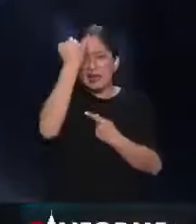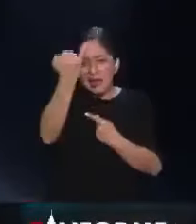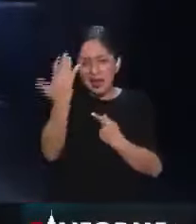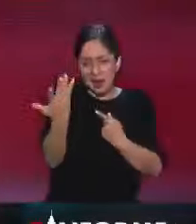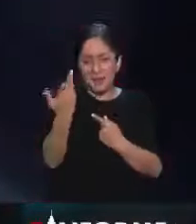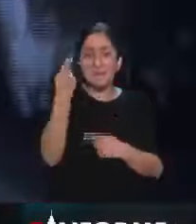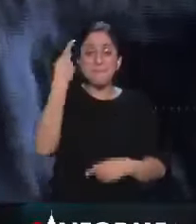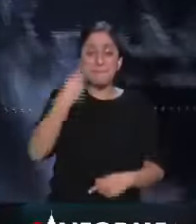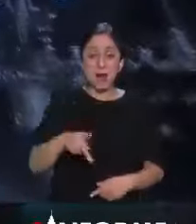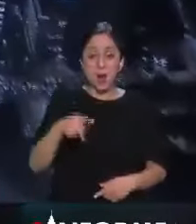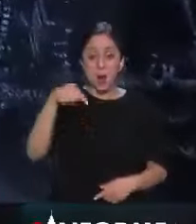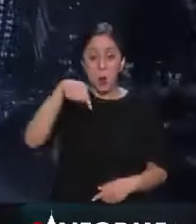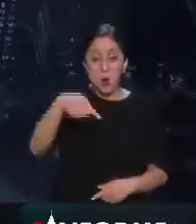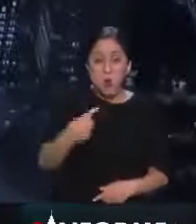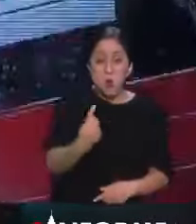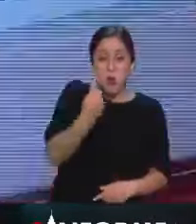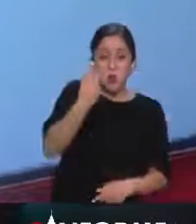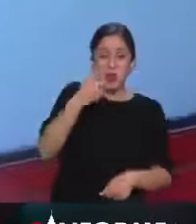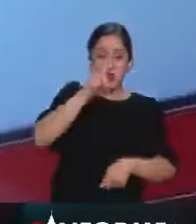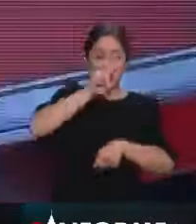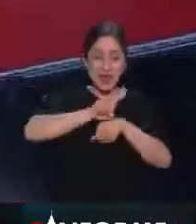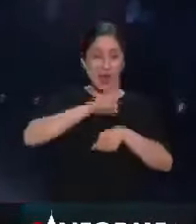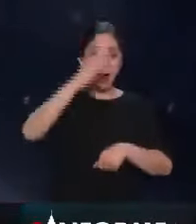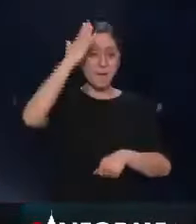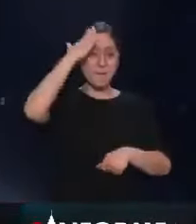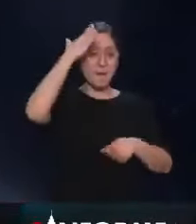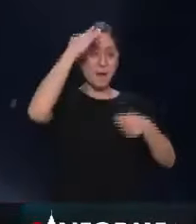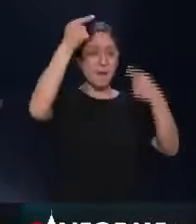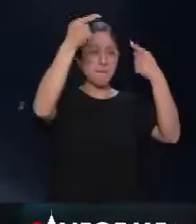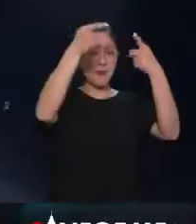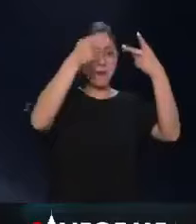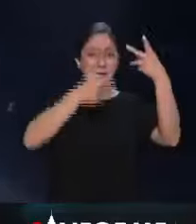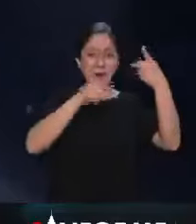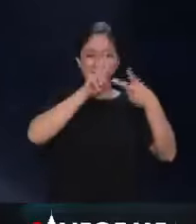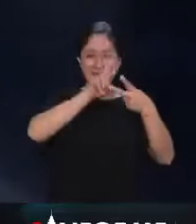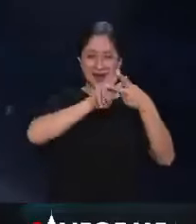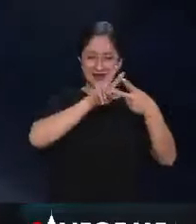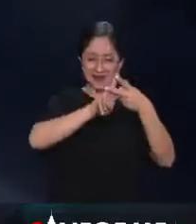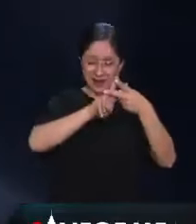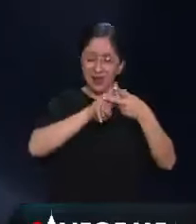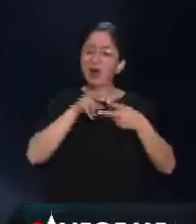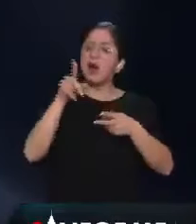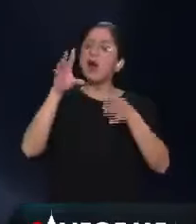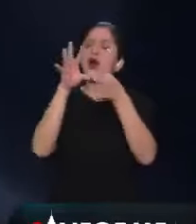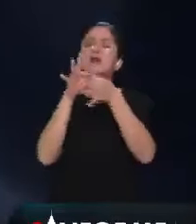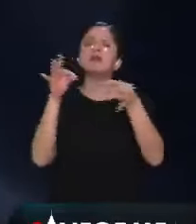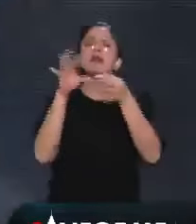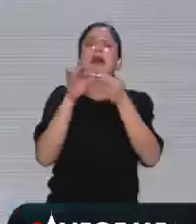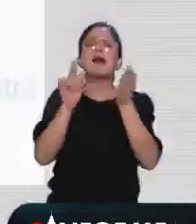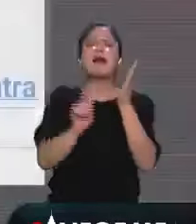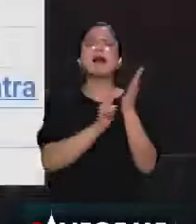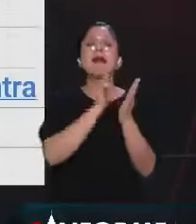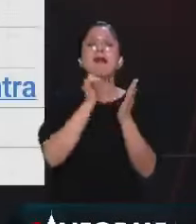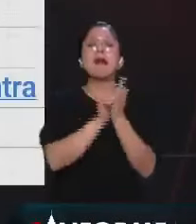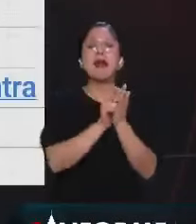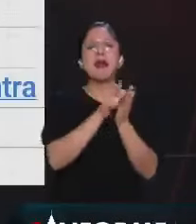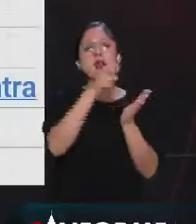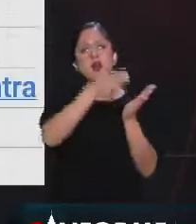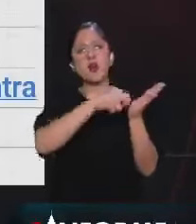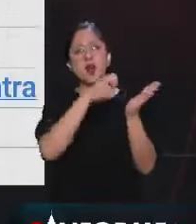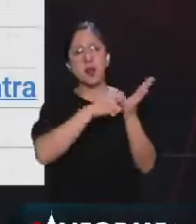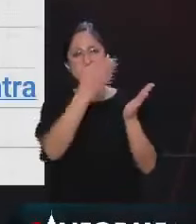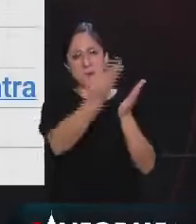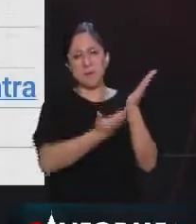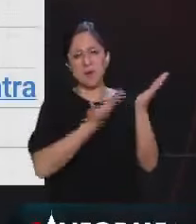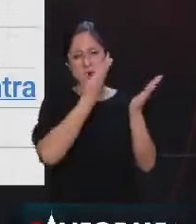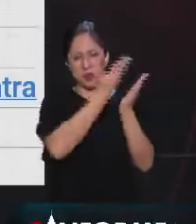Seis training topics en un día, hablando en contra de la reforma del presidente López Obrador, y en muchos casos con insultos, con descalificaciones,